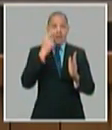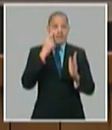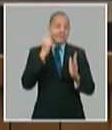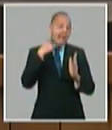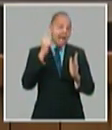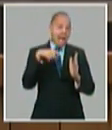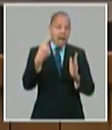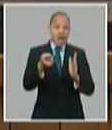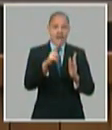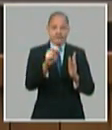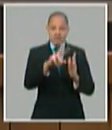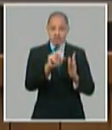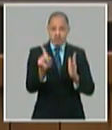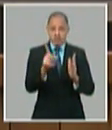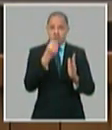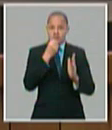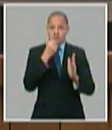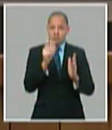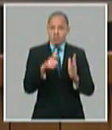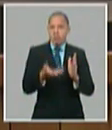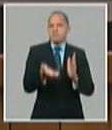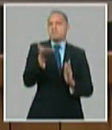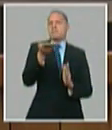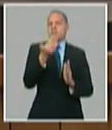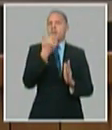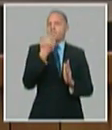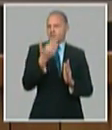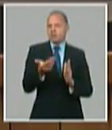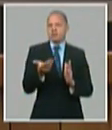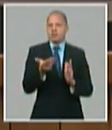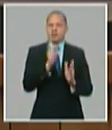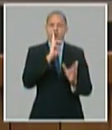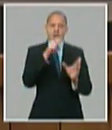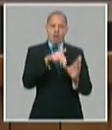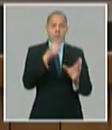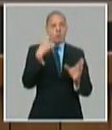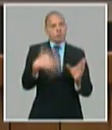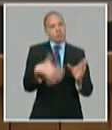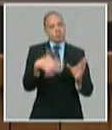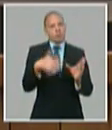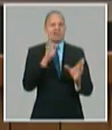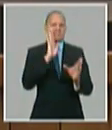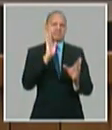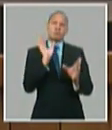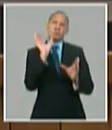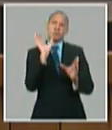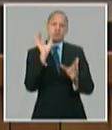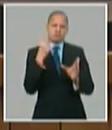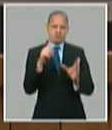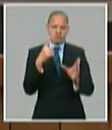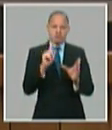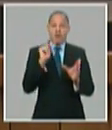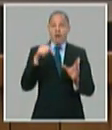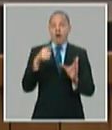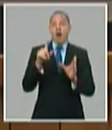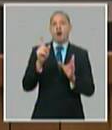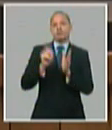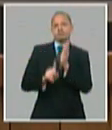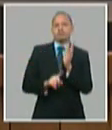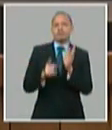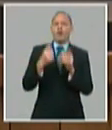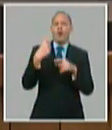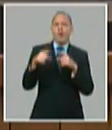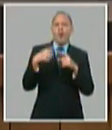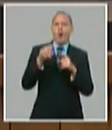en el 2021 esto es una energía menos costosa menos contaminante y hacia la cual también tenemos